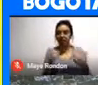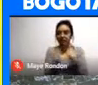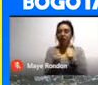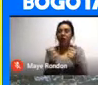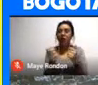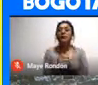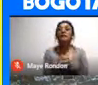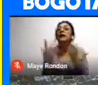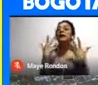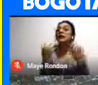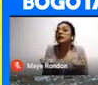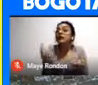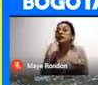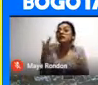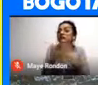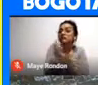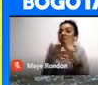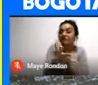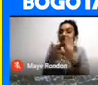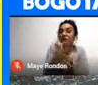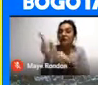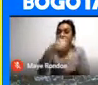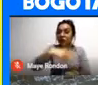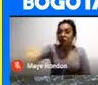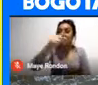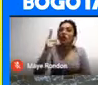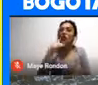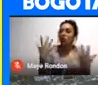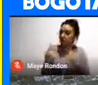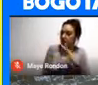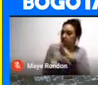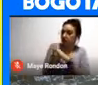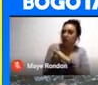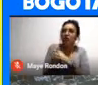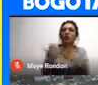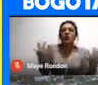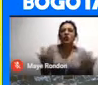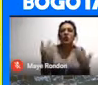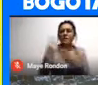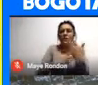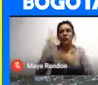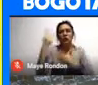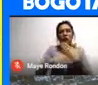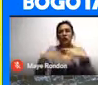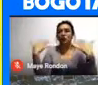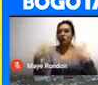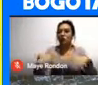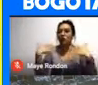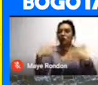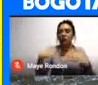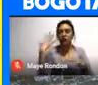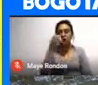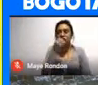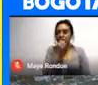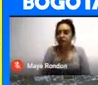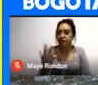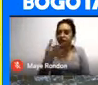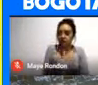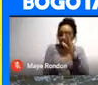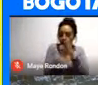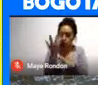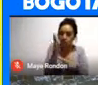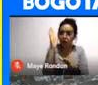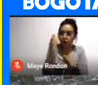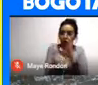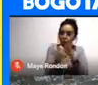Queremos empezar un poco Contándole a los chicos De dónde nace este Gran proyecto Y este maravilloso Producto que